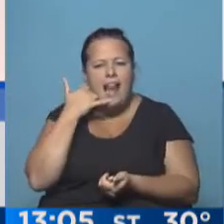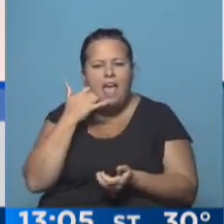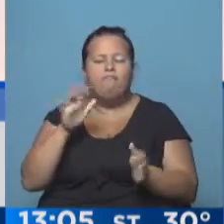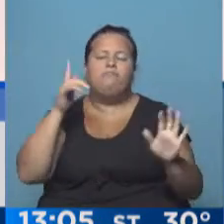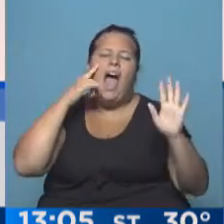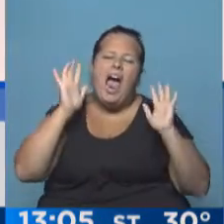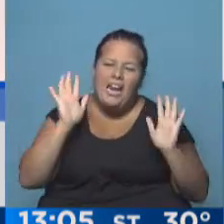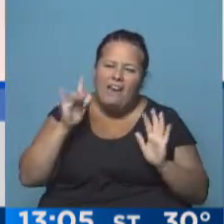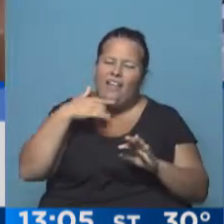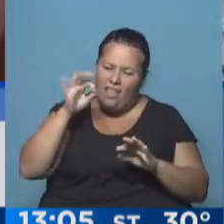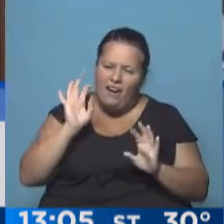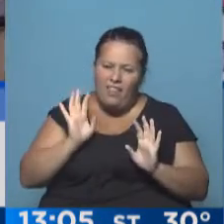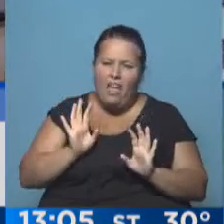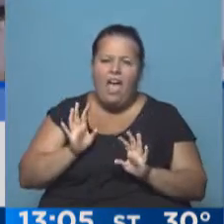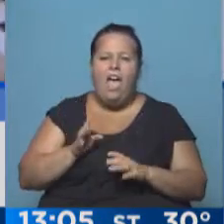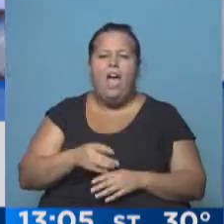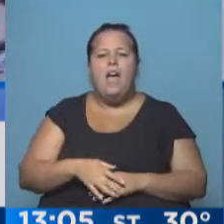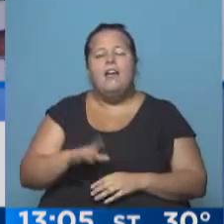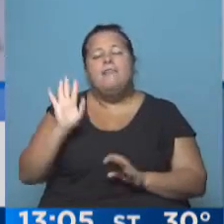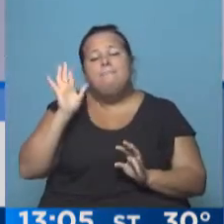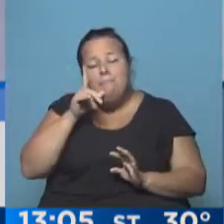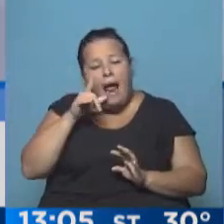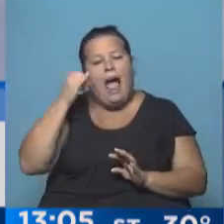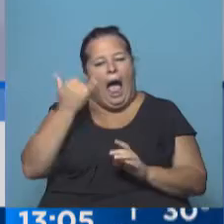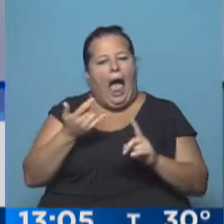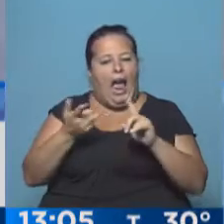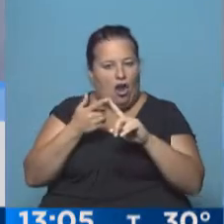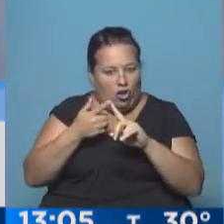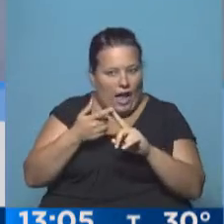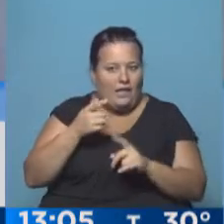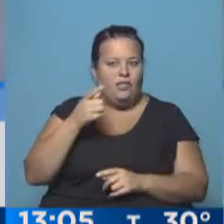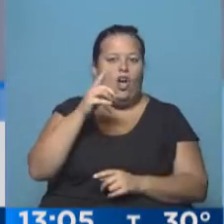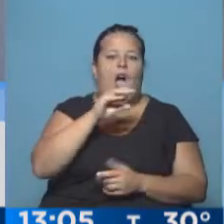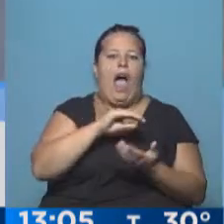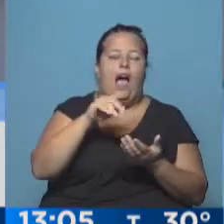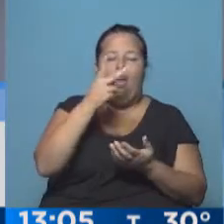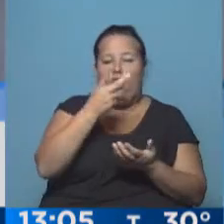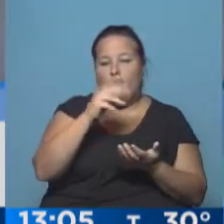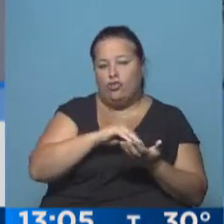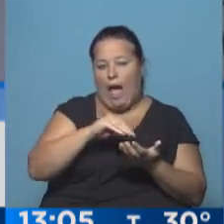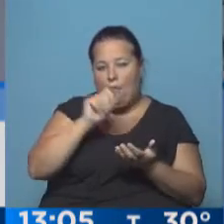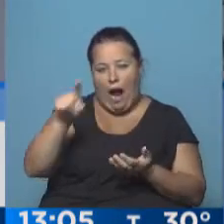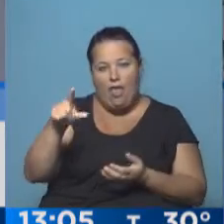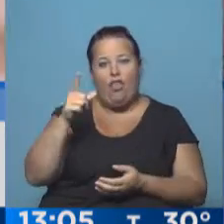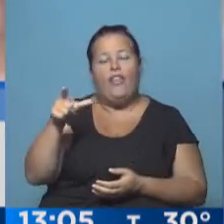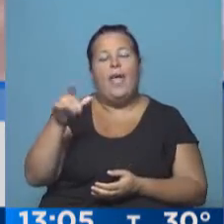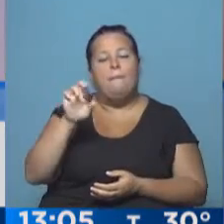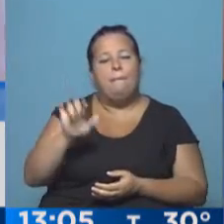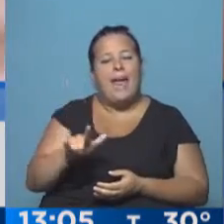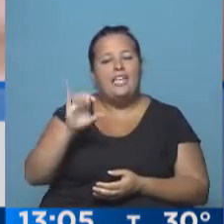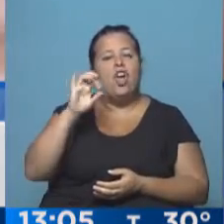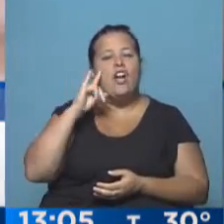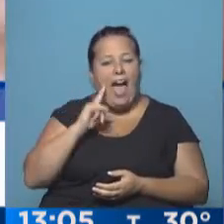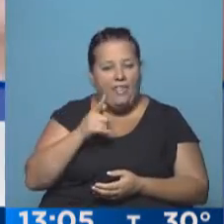que ver, y esto hay que decirlo también, que supuestamente hay comunicaciones entre Broitman y Rivelli, que son los dos abogados de Pérez